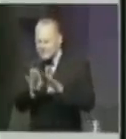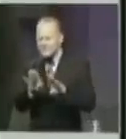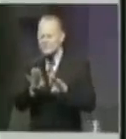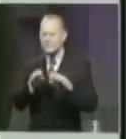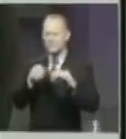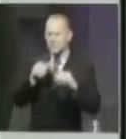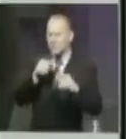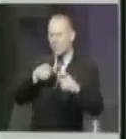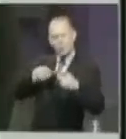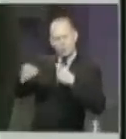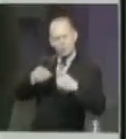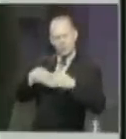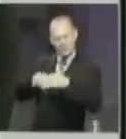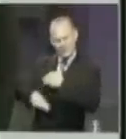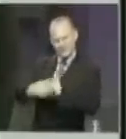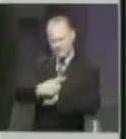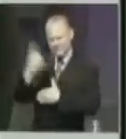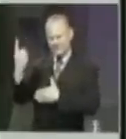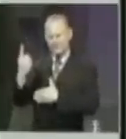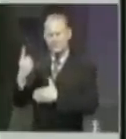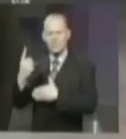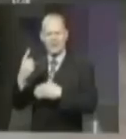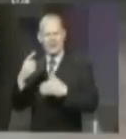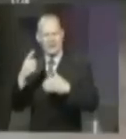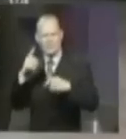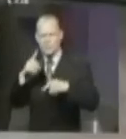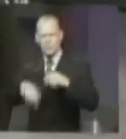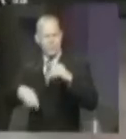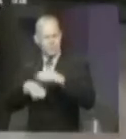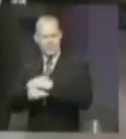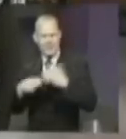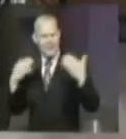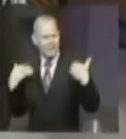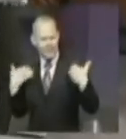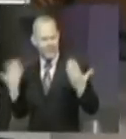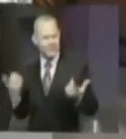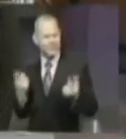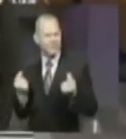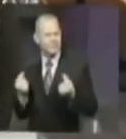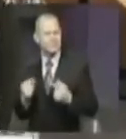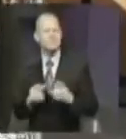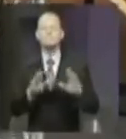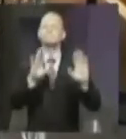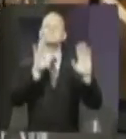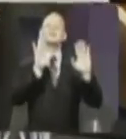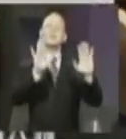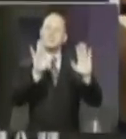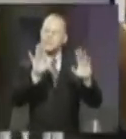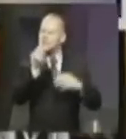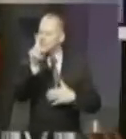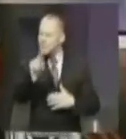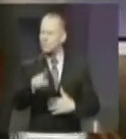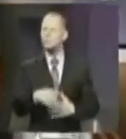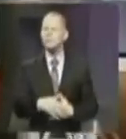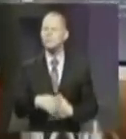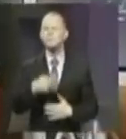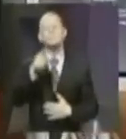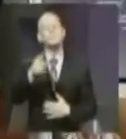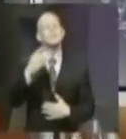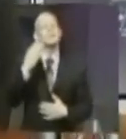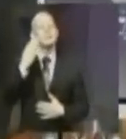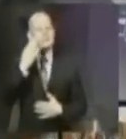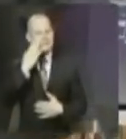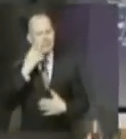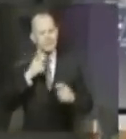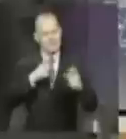controles de acceso en nuestras calles que le dan hacia ellas? Muy bien. Excelente pregunta. Sabes que dirigí la